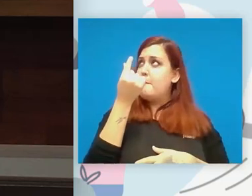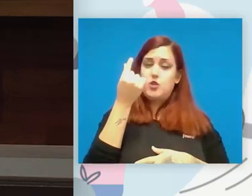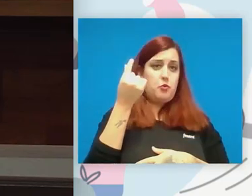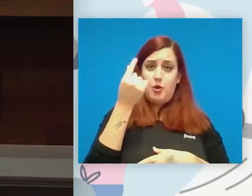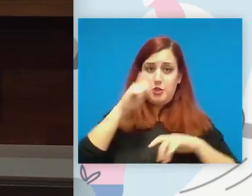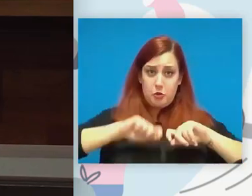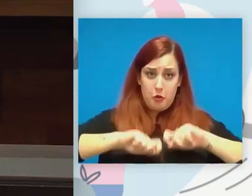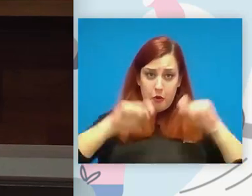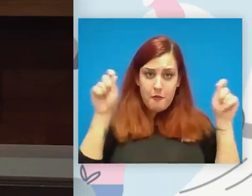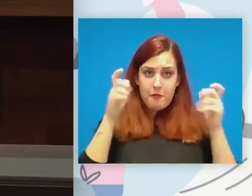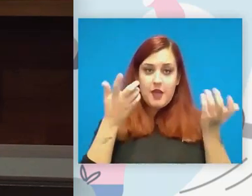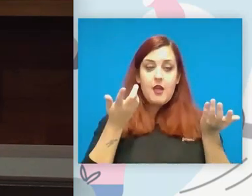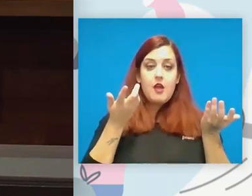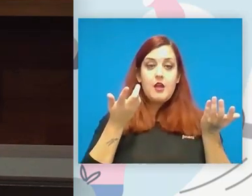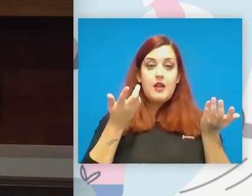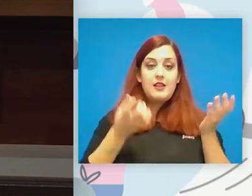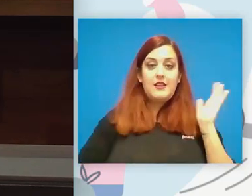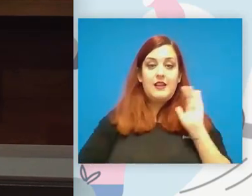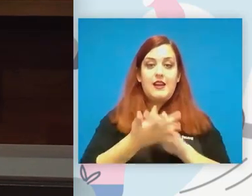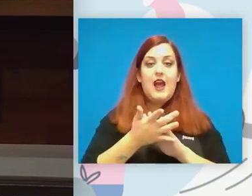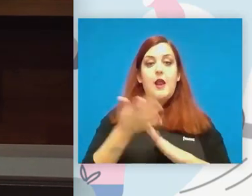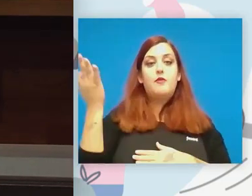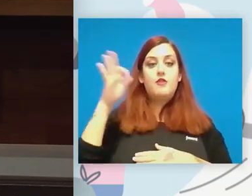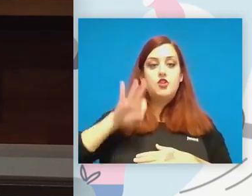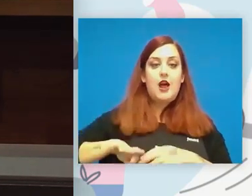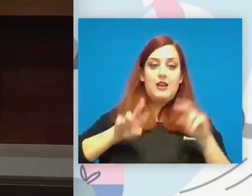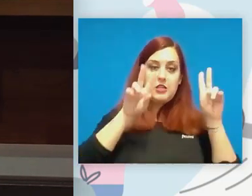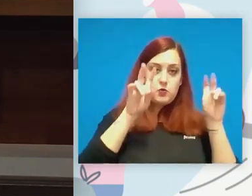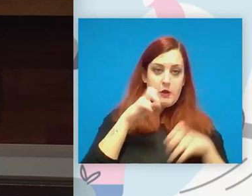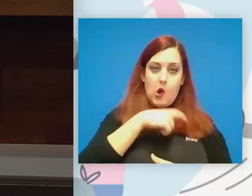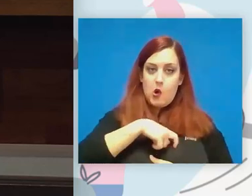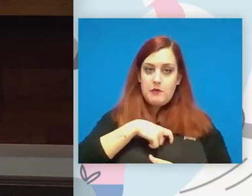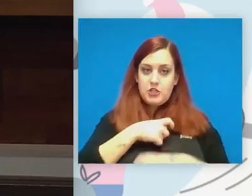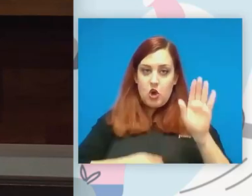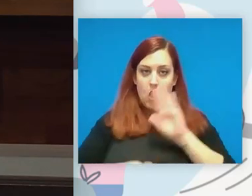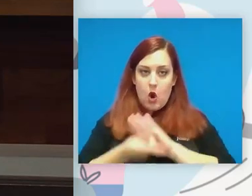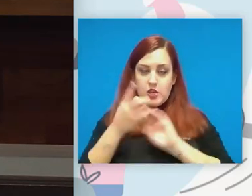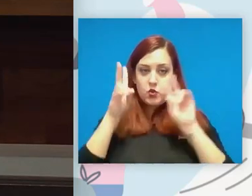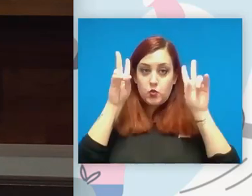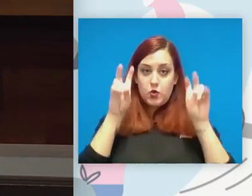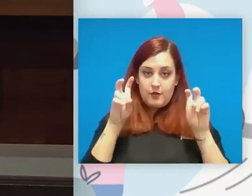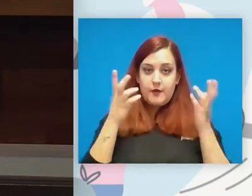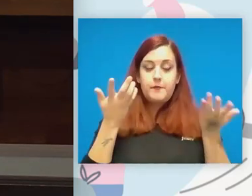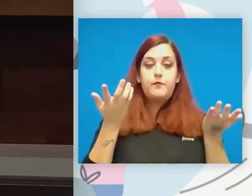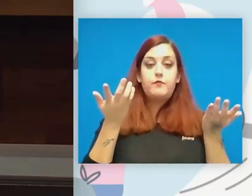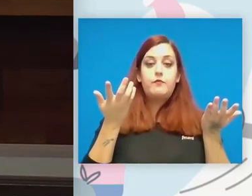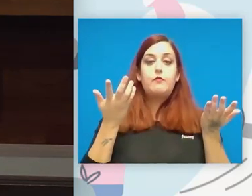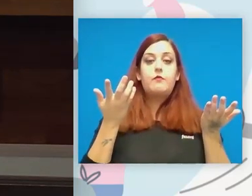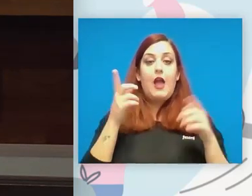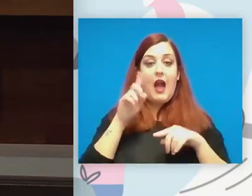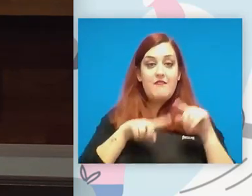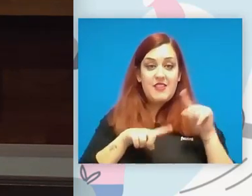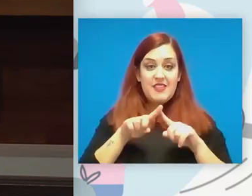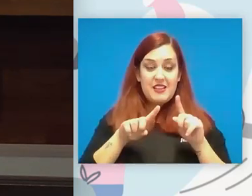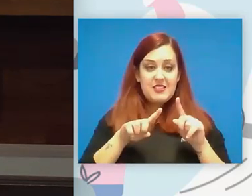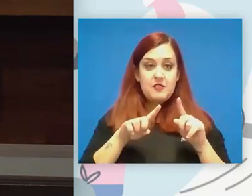y tienen que crear nuevos profesionales nuevas comisiones y verdaderamente a veces que no digo que sea lo normal puede ser